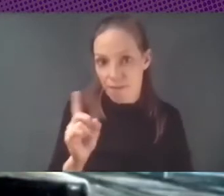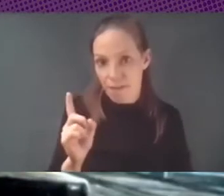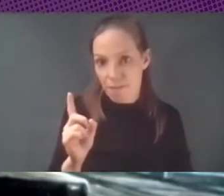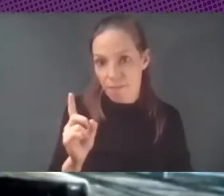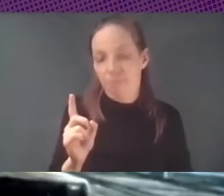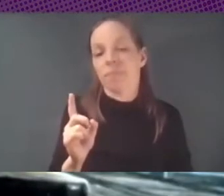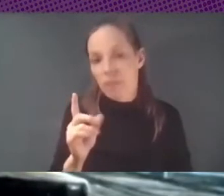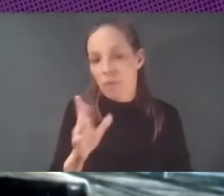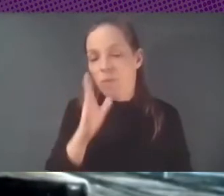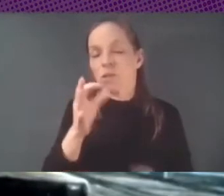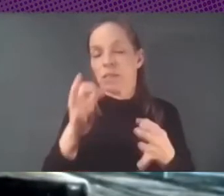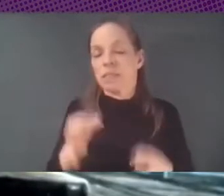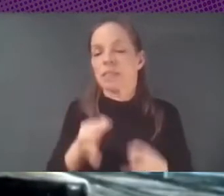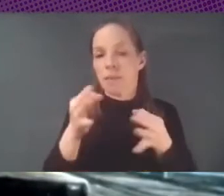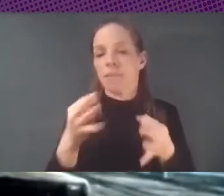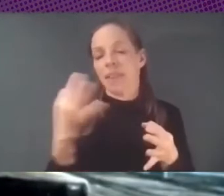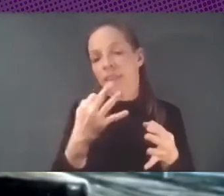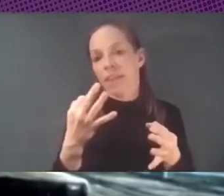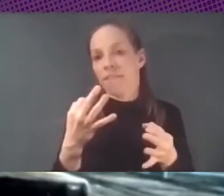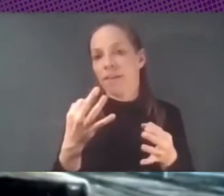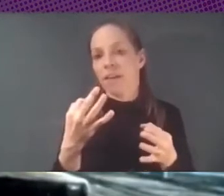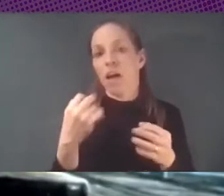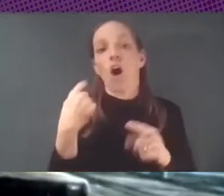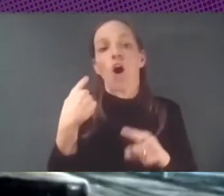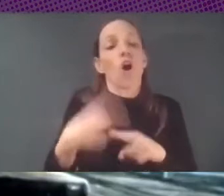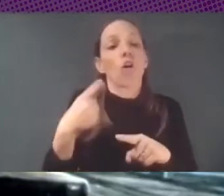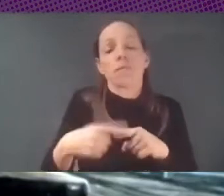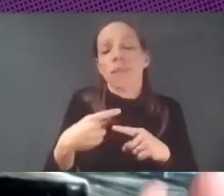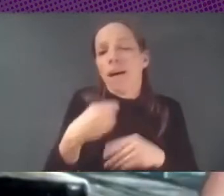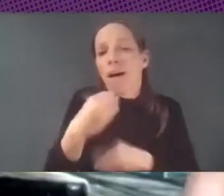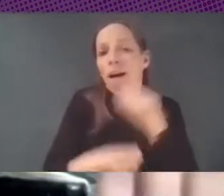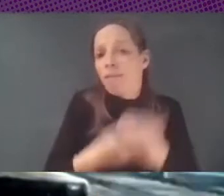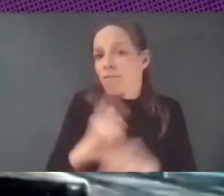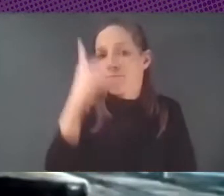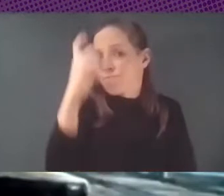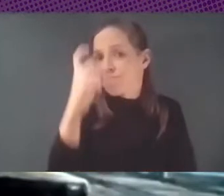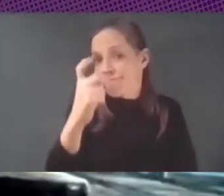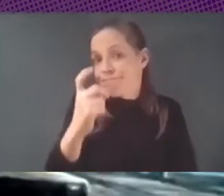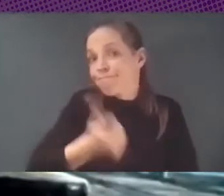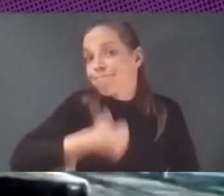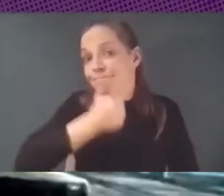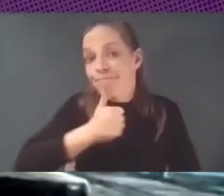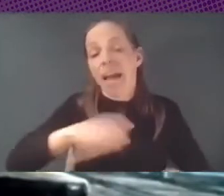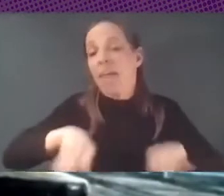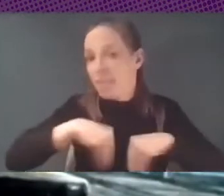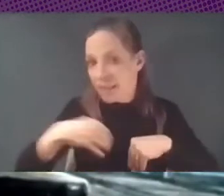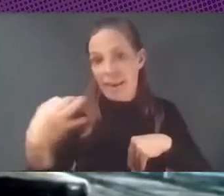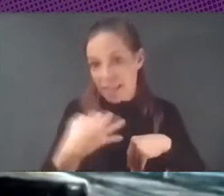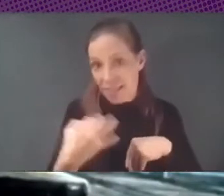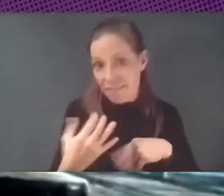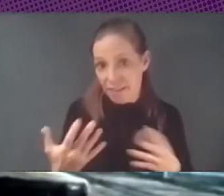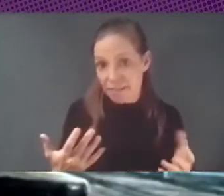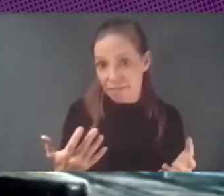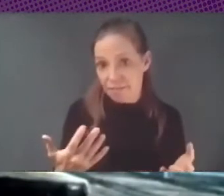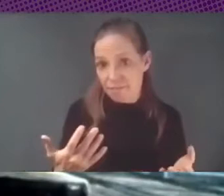que aceptar un poco la inevitabilidad con lo que nos vienen contados en plan vamos a tener que la misma inevitabilidad que